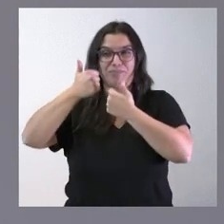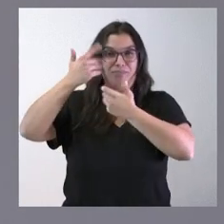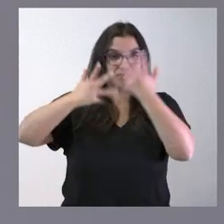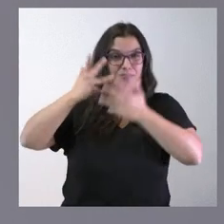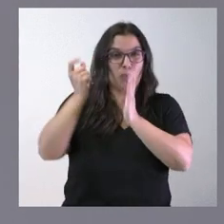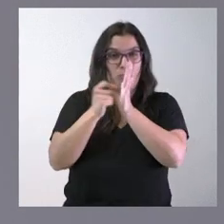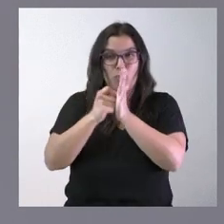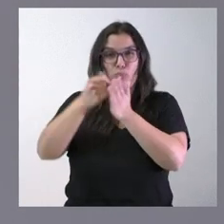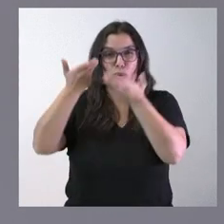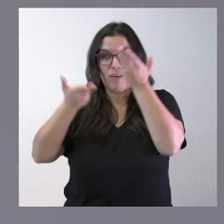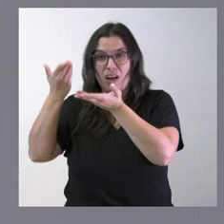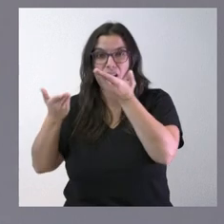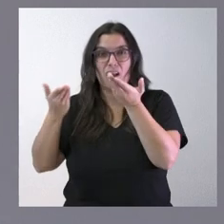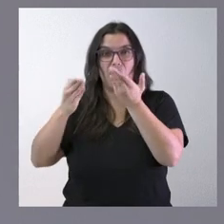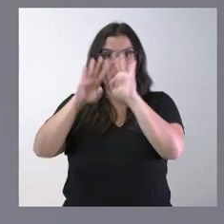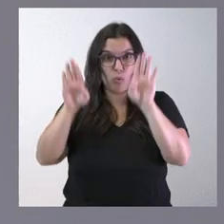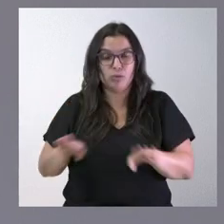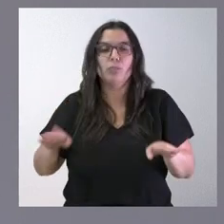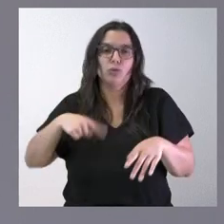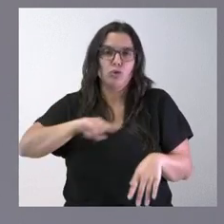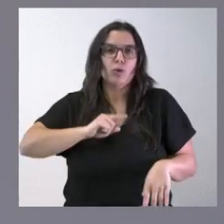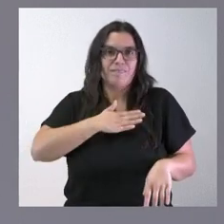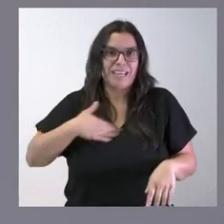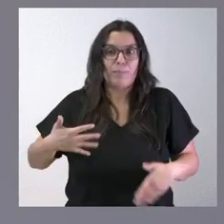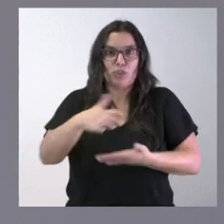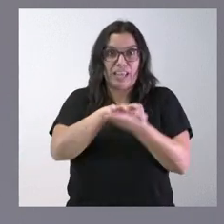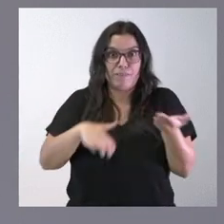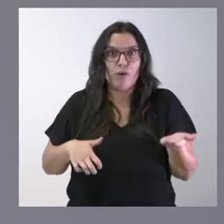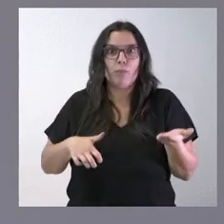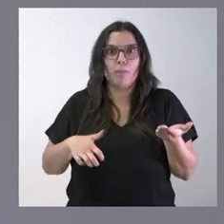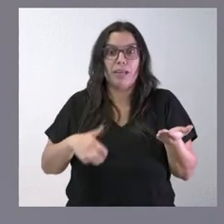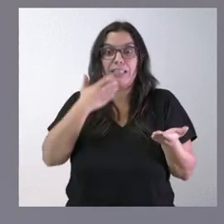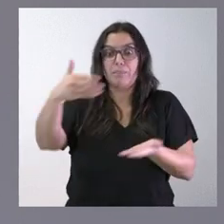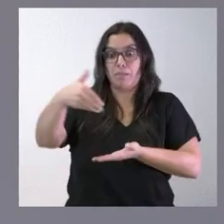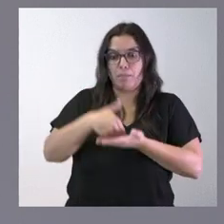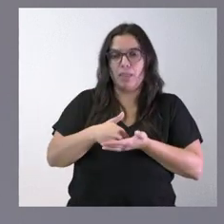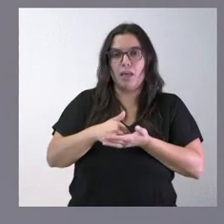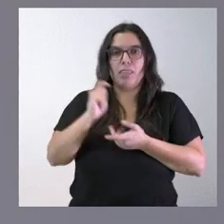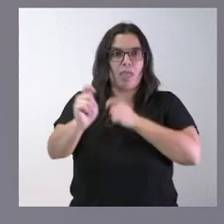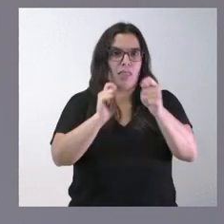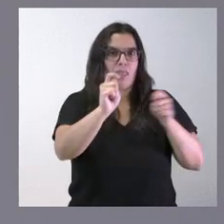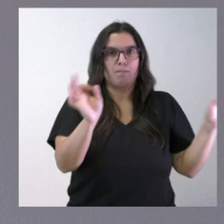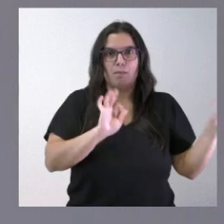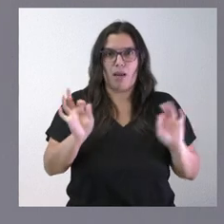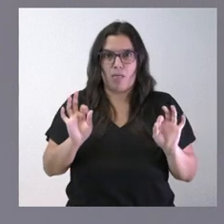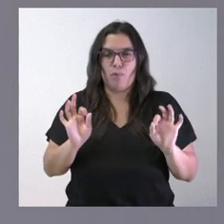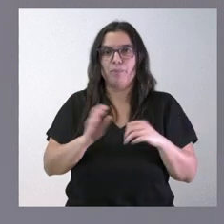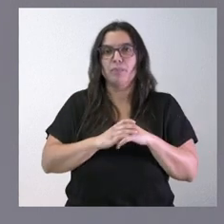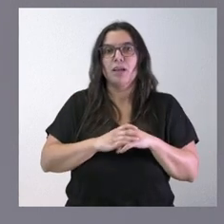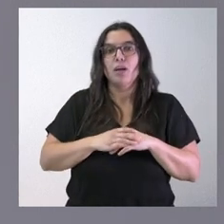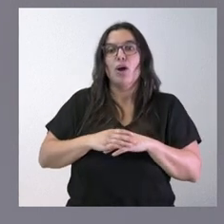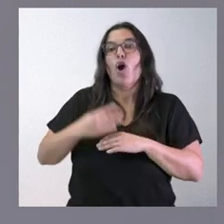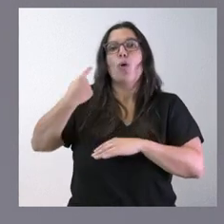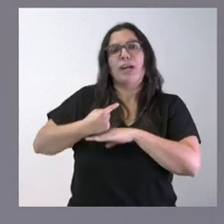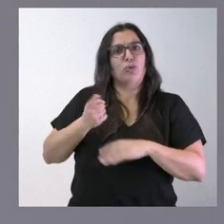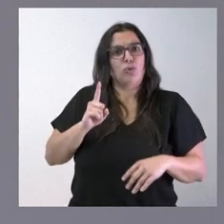puntos que tenga que valorar el Gobierno. Y, por tanto, lo que queríamos es que este informe, en la medida en que se nos solicitara, pues estuviera disponible. No era obligatorio el informe, pero es